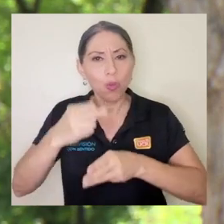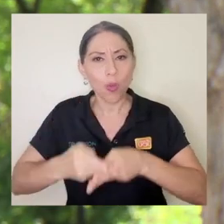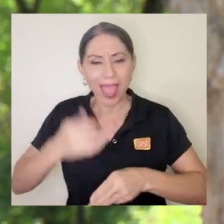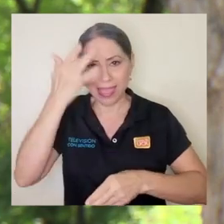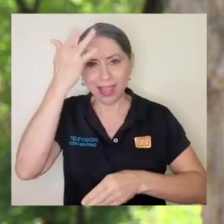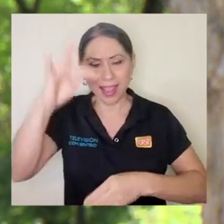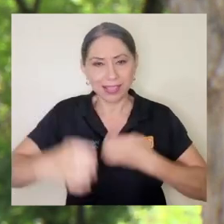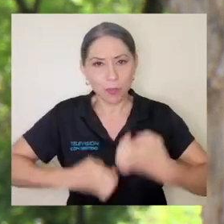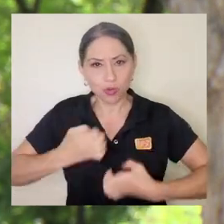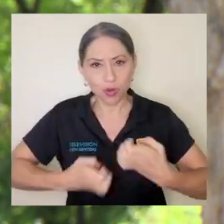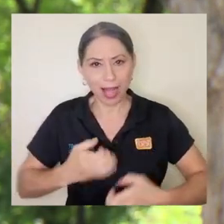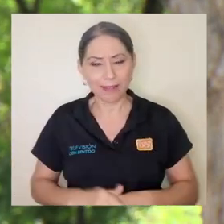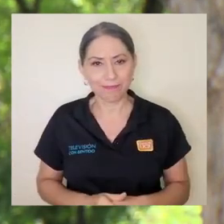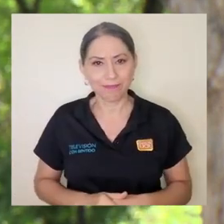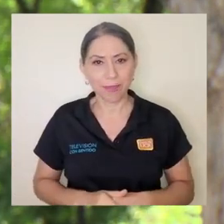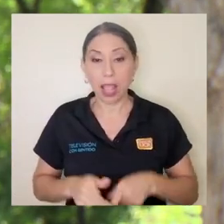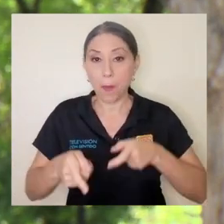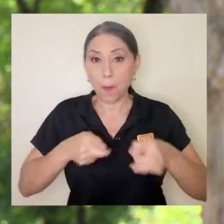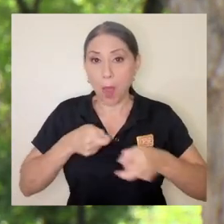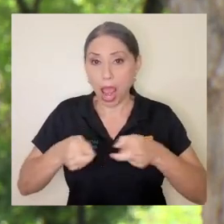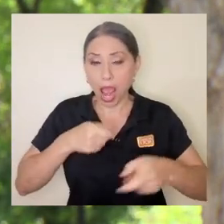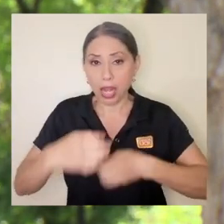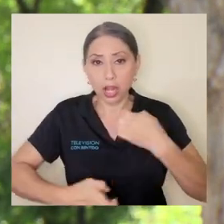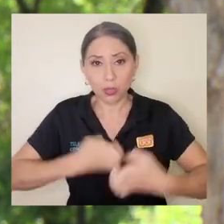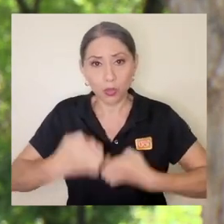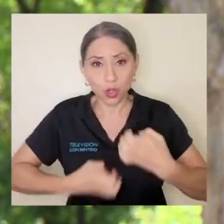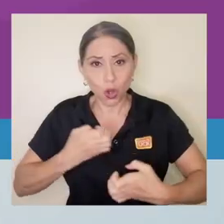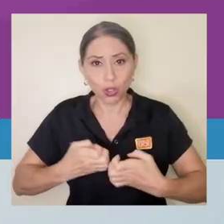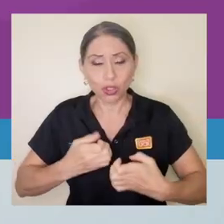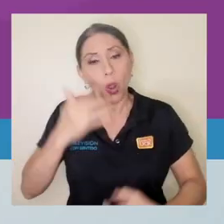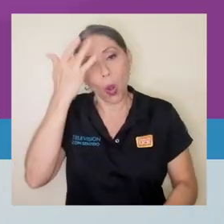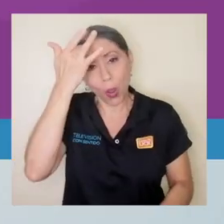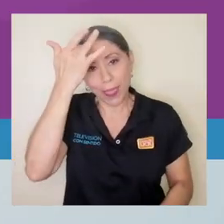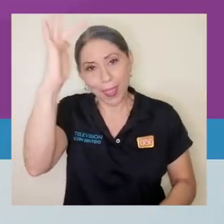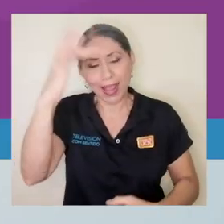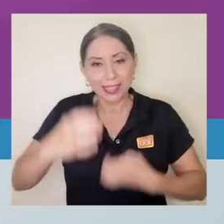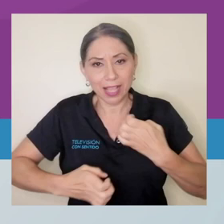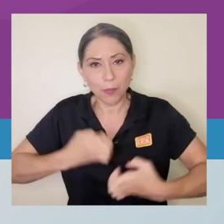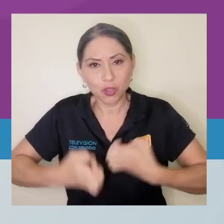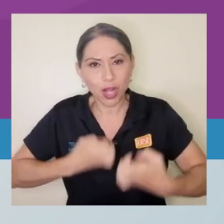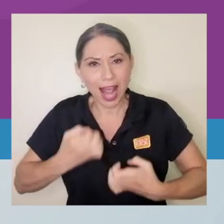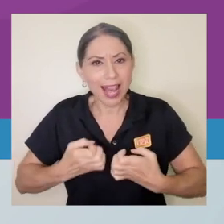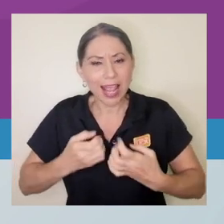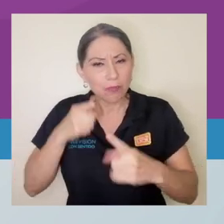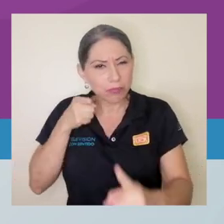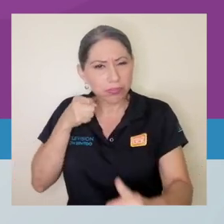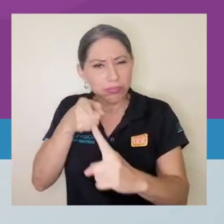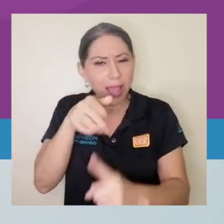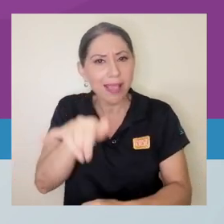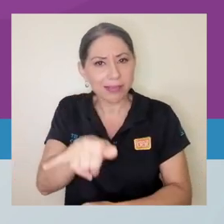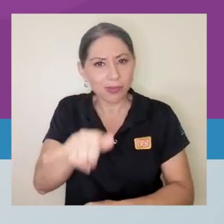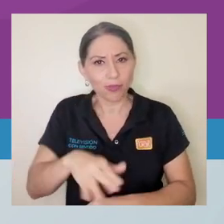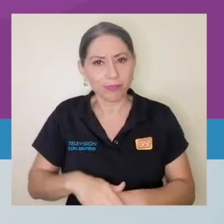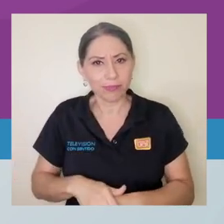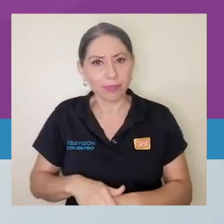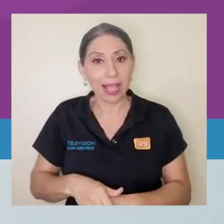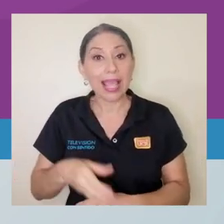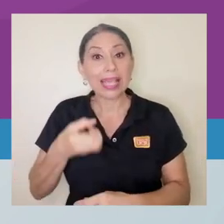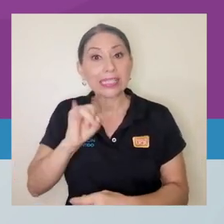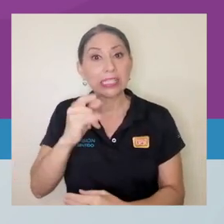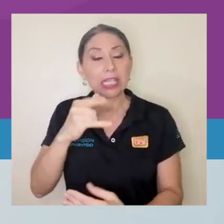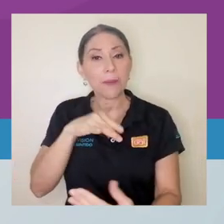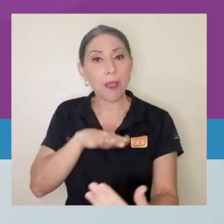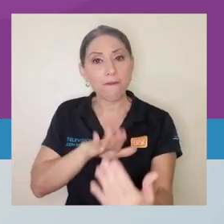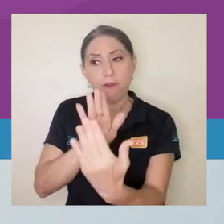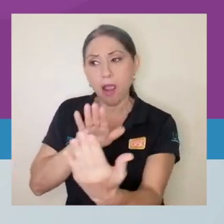ya todo un desarrollo de lo que es la inteligencia emocional. El manejo de las emociones o la inteligencia emocional lo